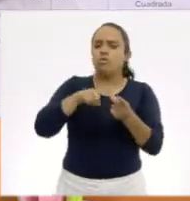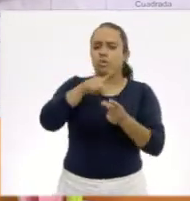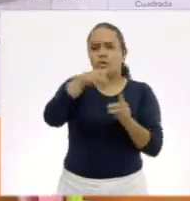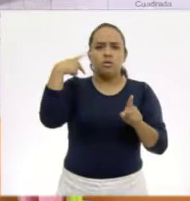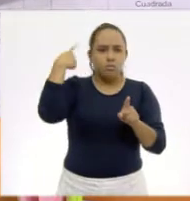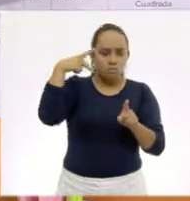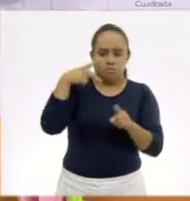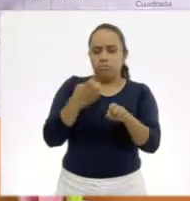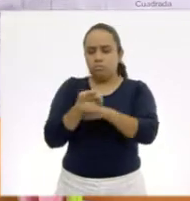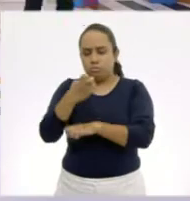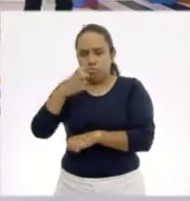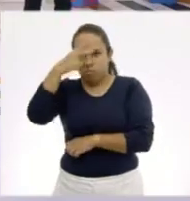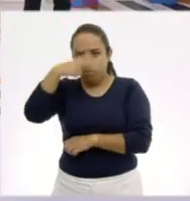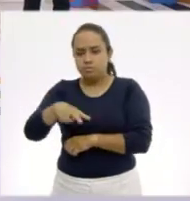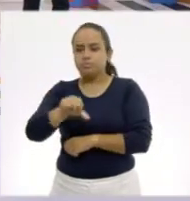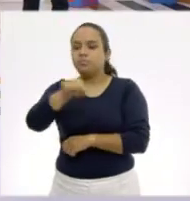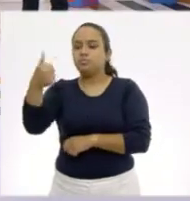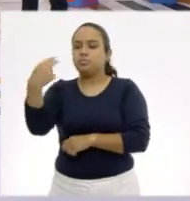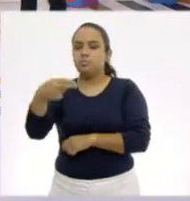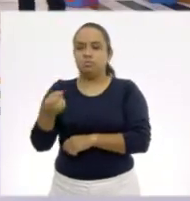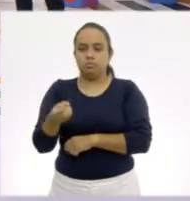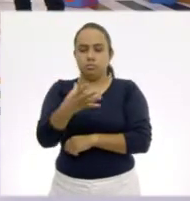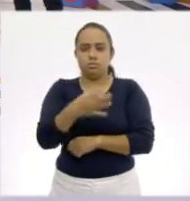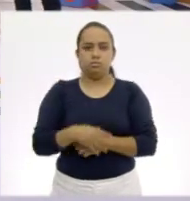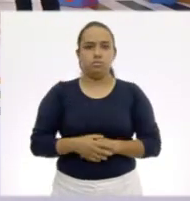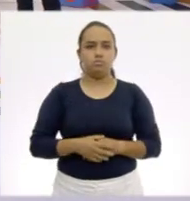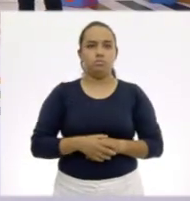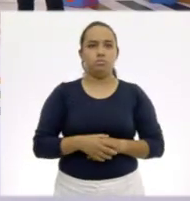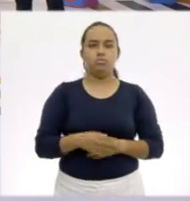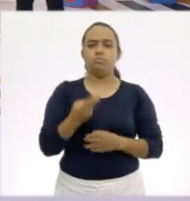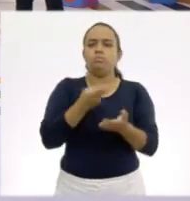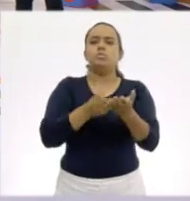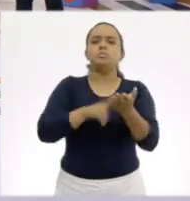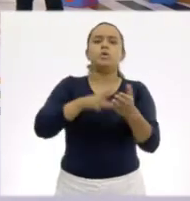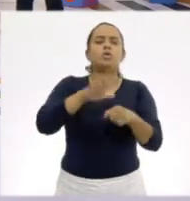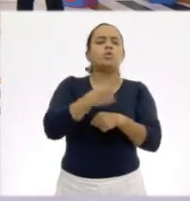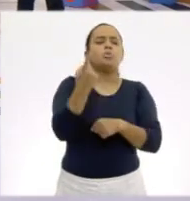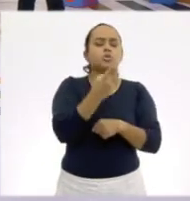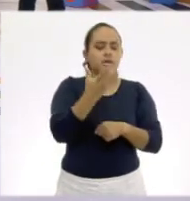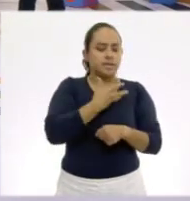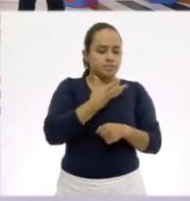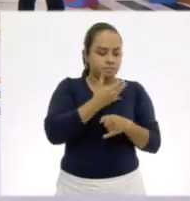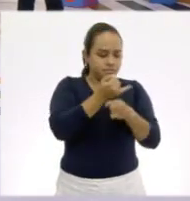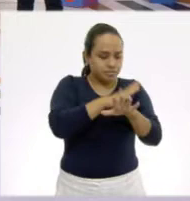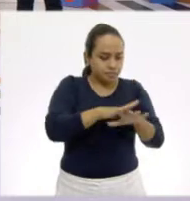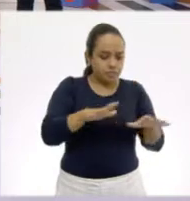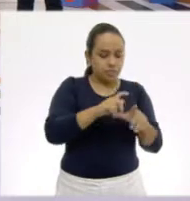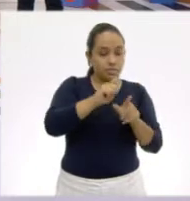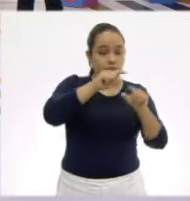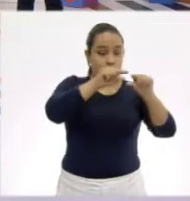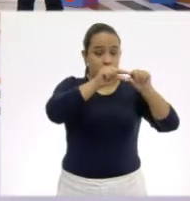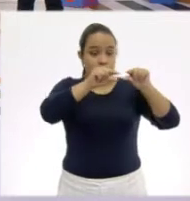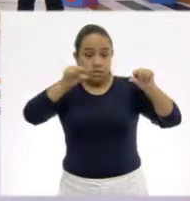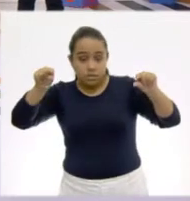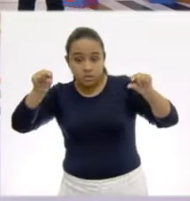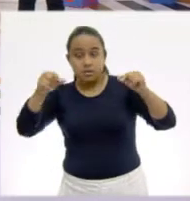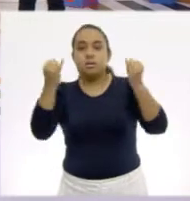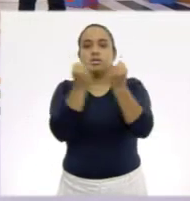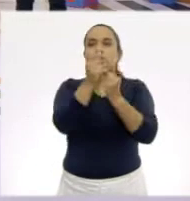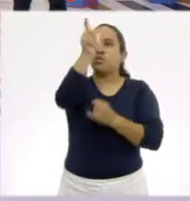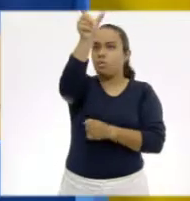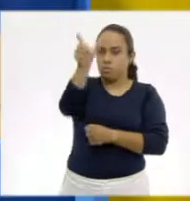de México y sus otros nombres. Se le llama de Doble Entrada porque puedo checar información en vertical y en horizontal.